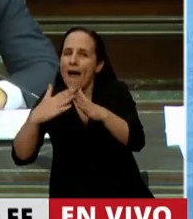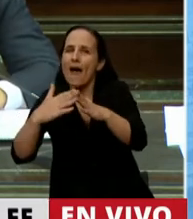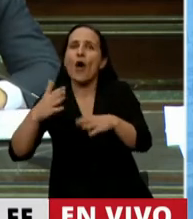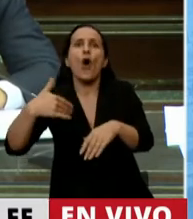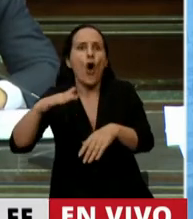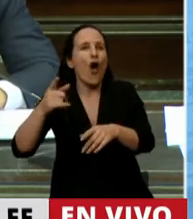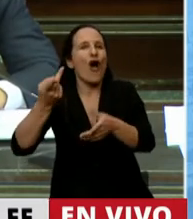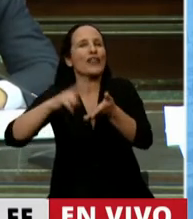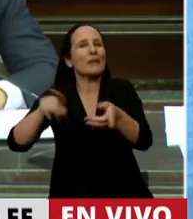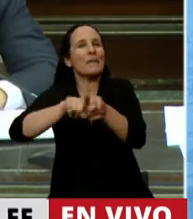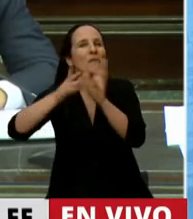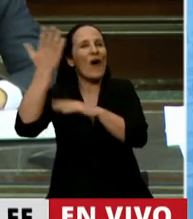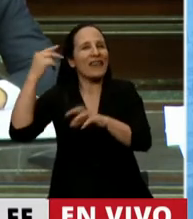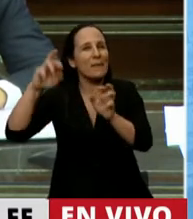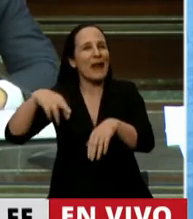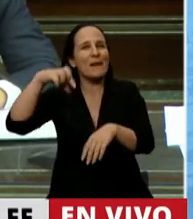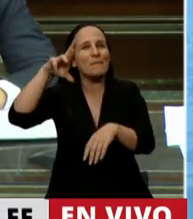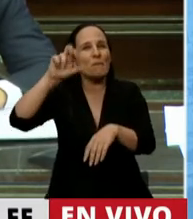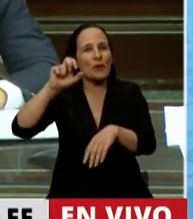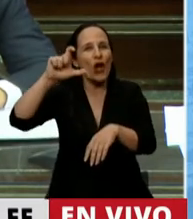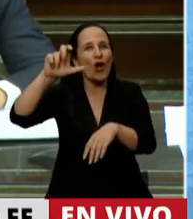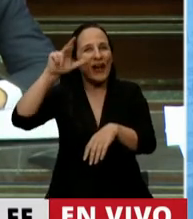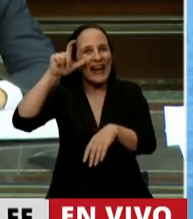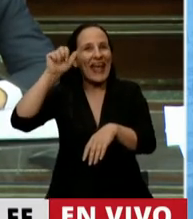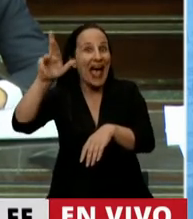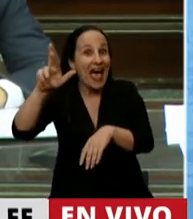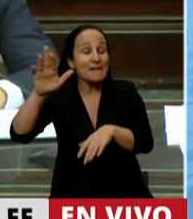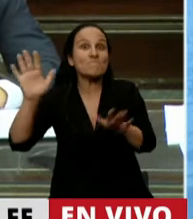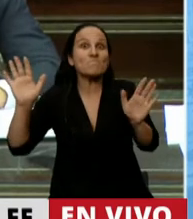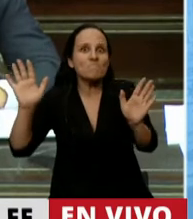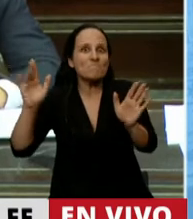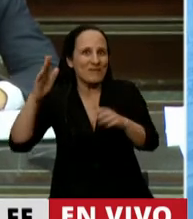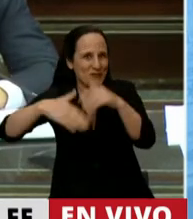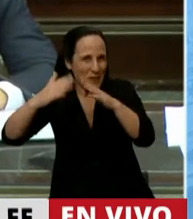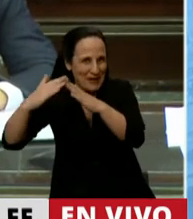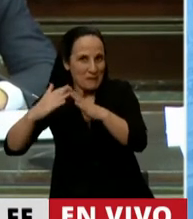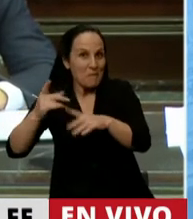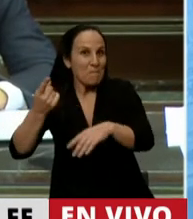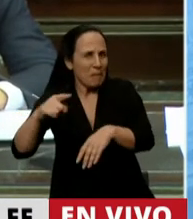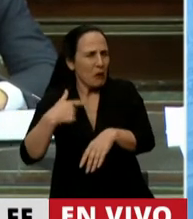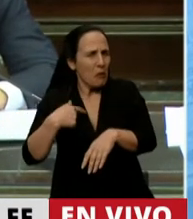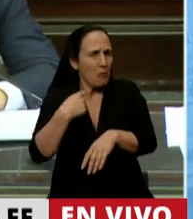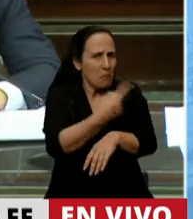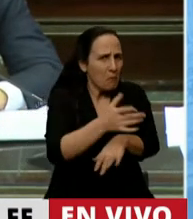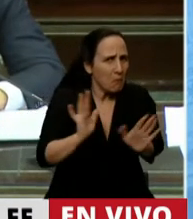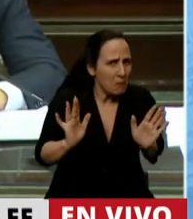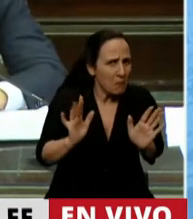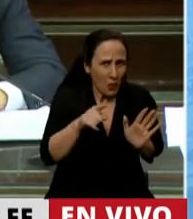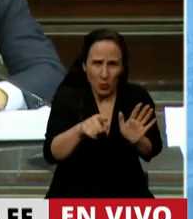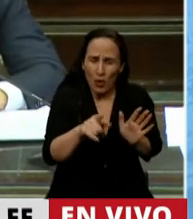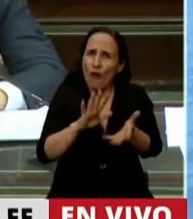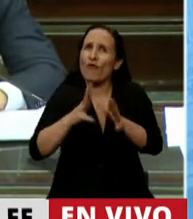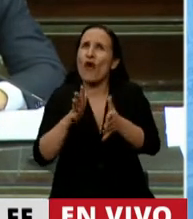el PROCREAR, pero pongo en agenda y le pregunto que todavía no se ha resuelto este